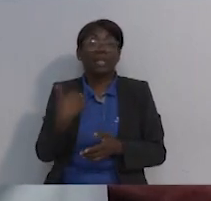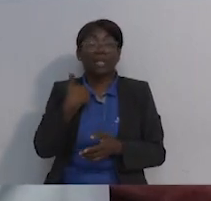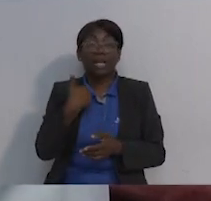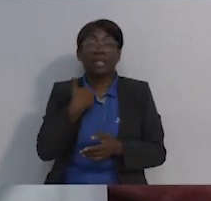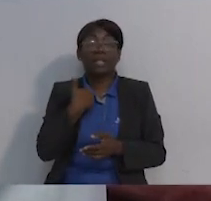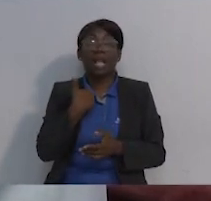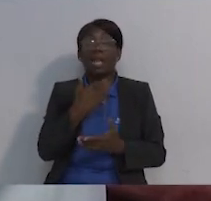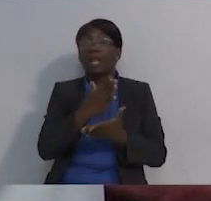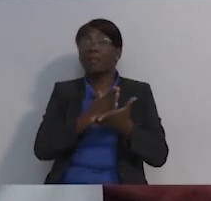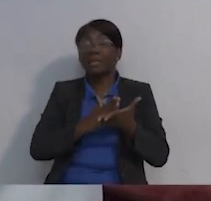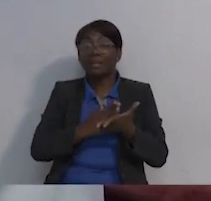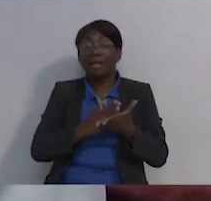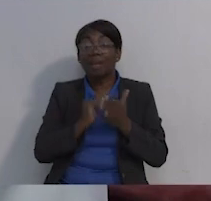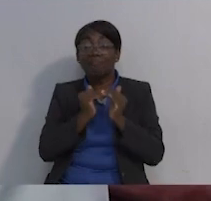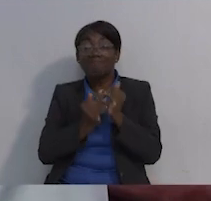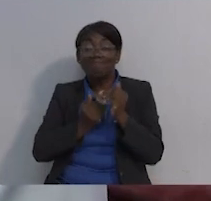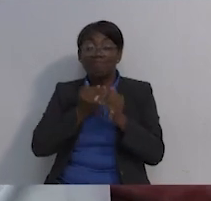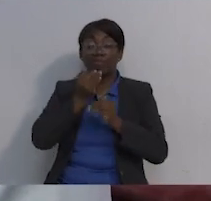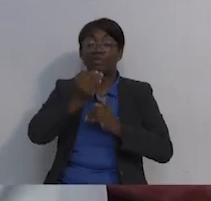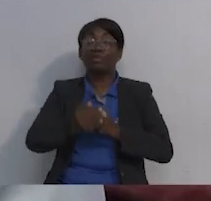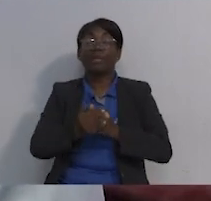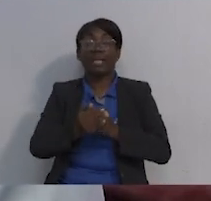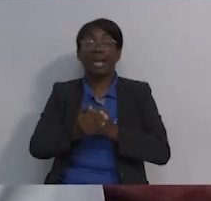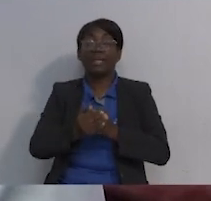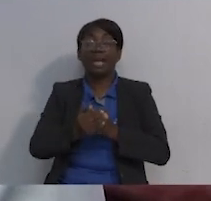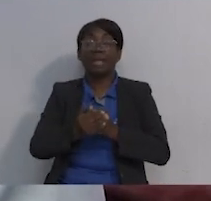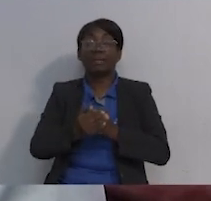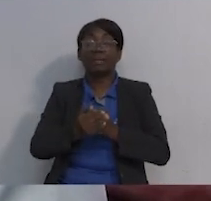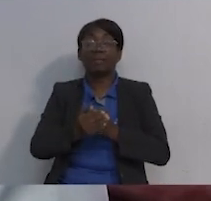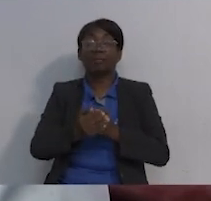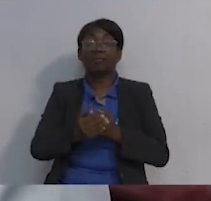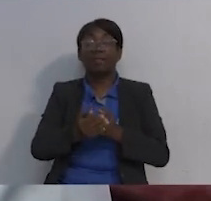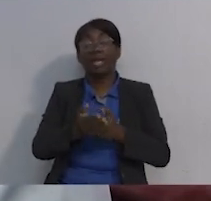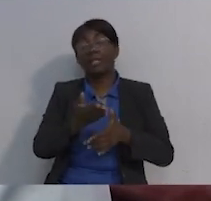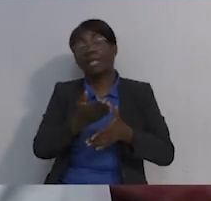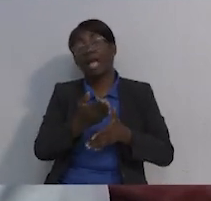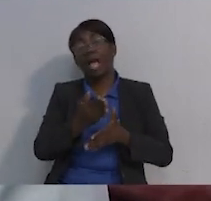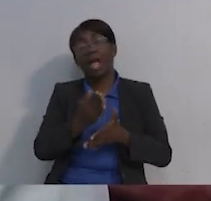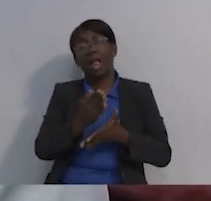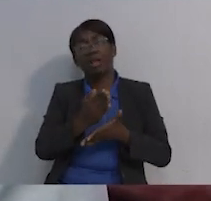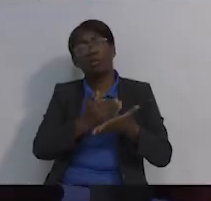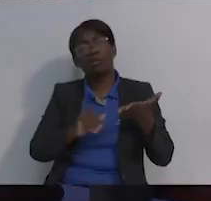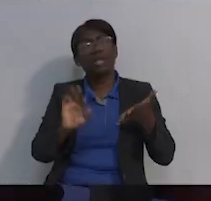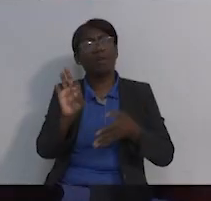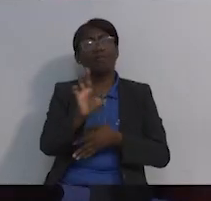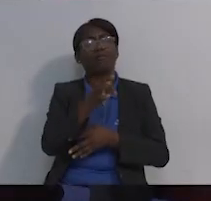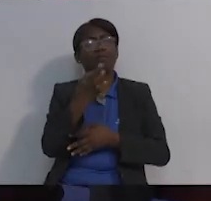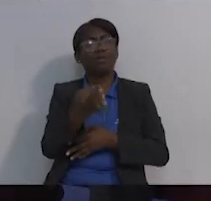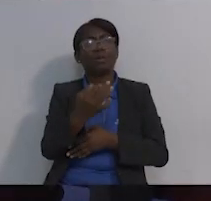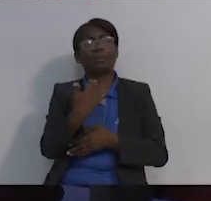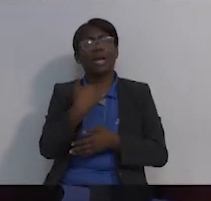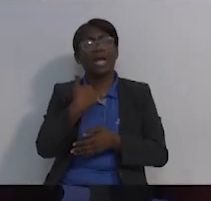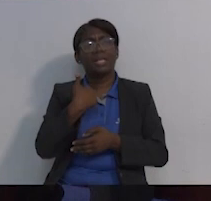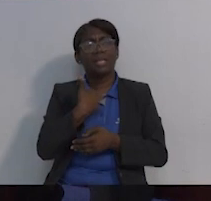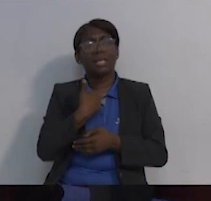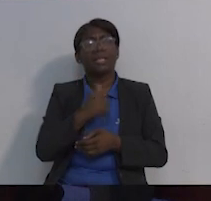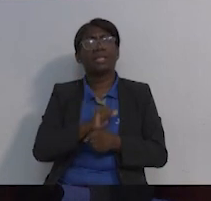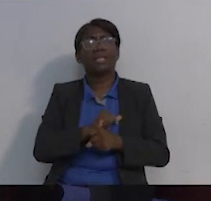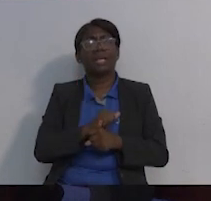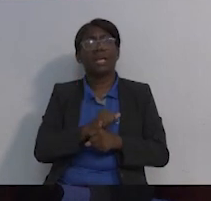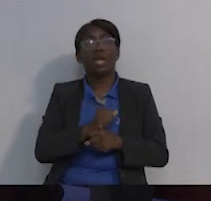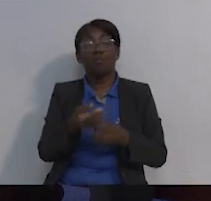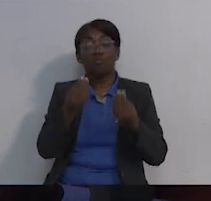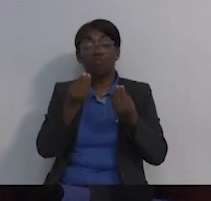tienes la mitad de la batalla ganada. Bueno, eso es cuando, digamos, de alguna manera siento yo